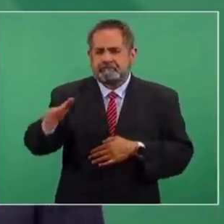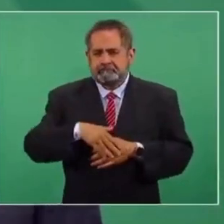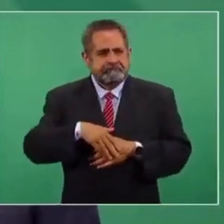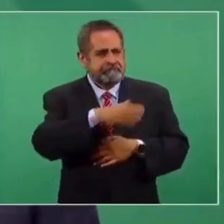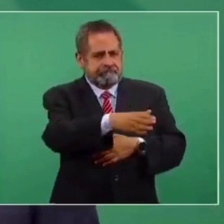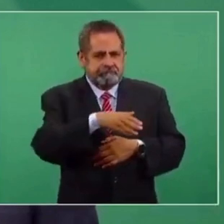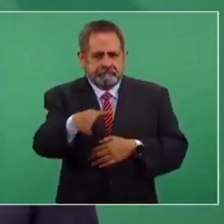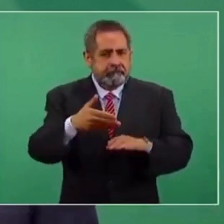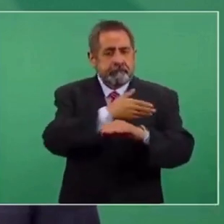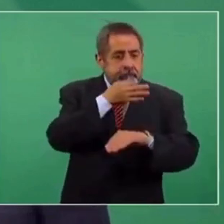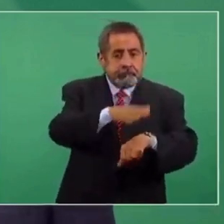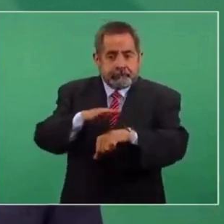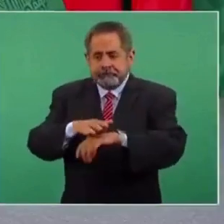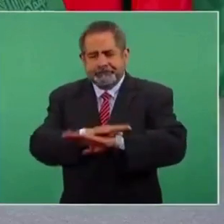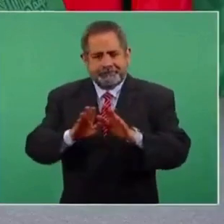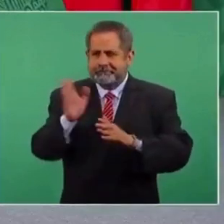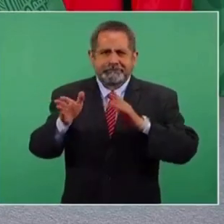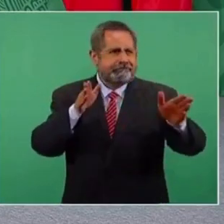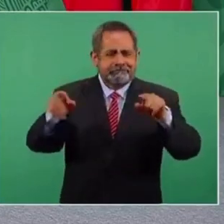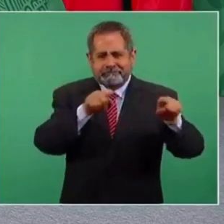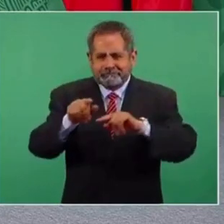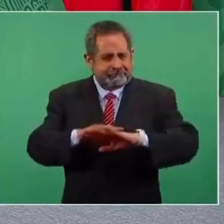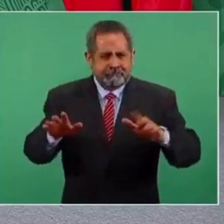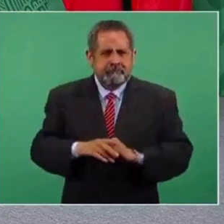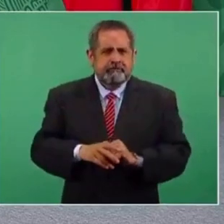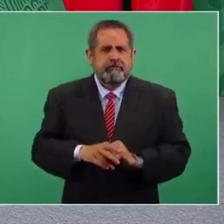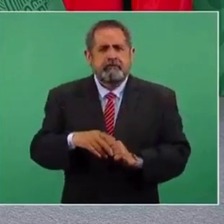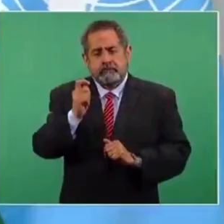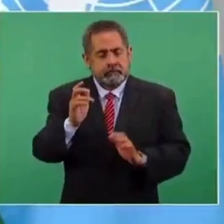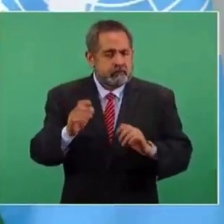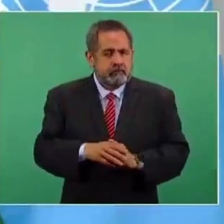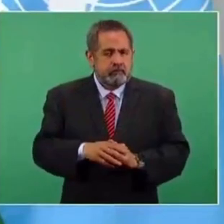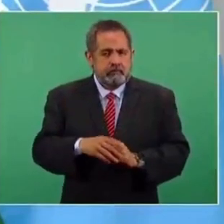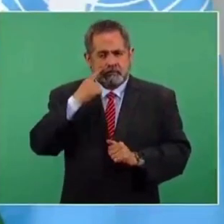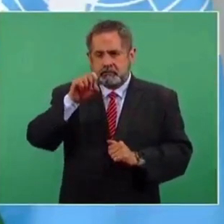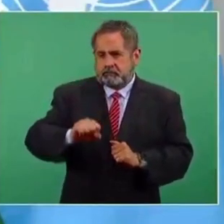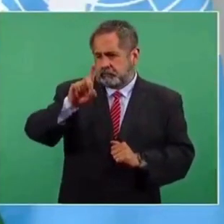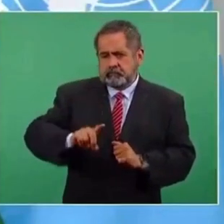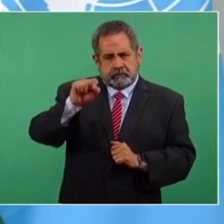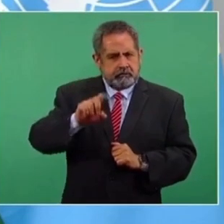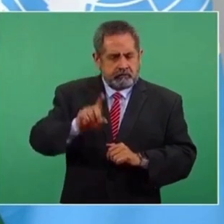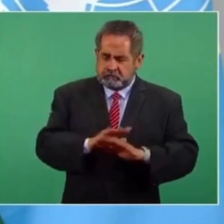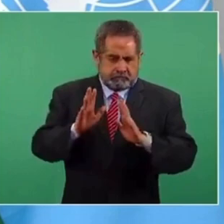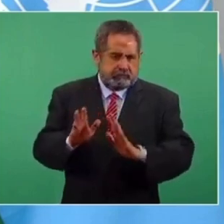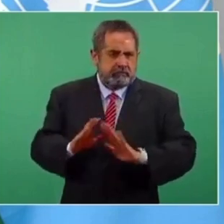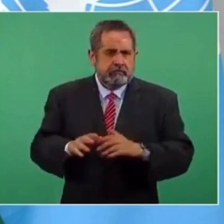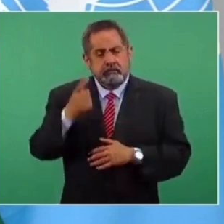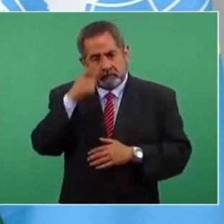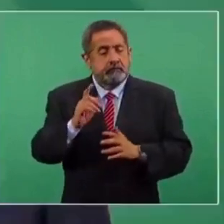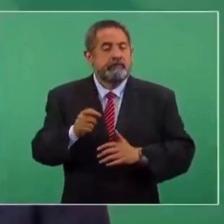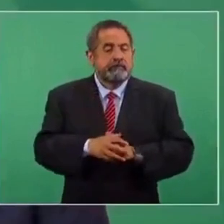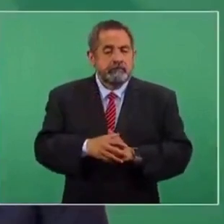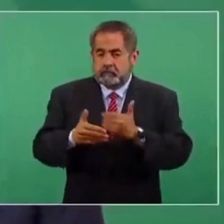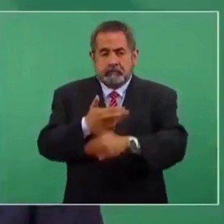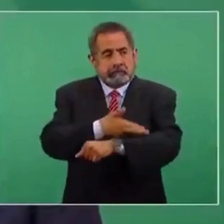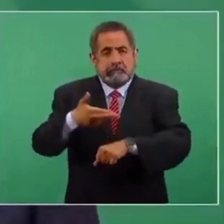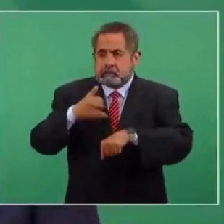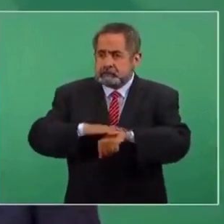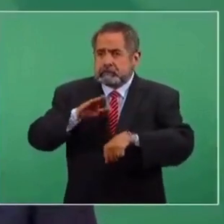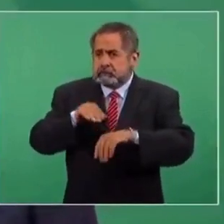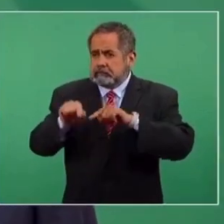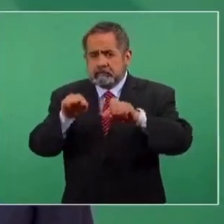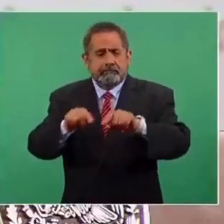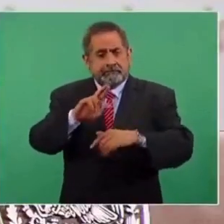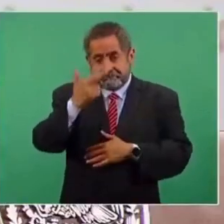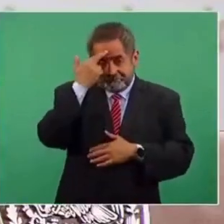a las obras y esto los fines de semana, sábado y domingo, para ir avanzando, ir avanzando.